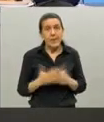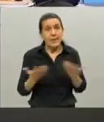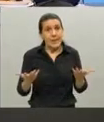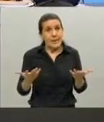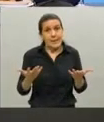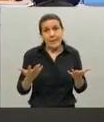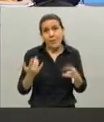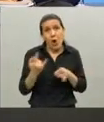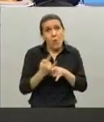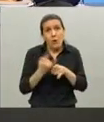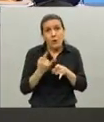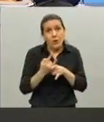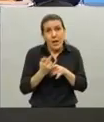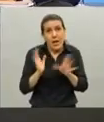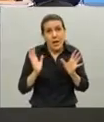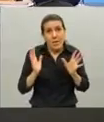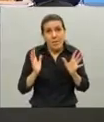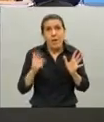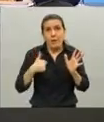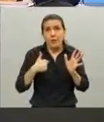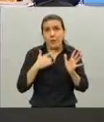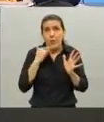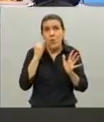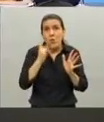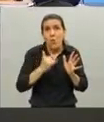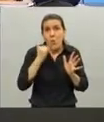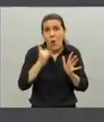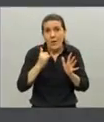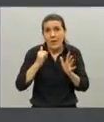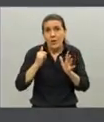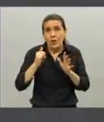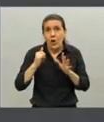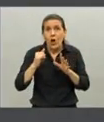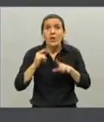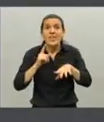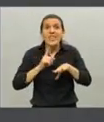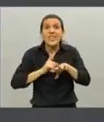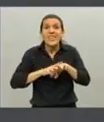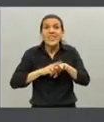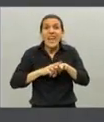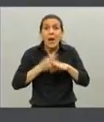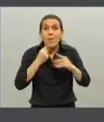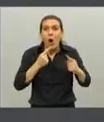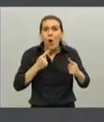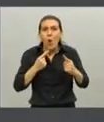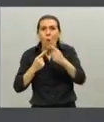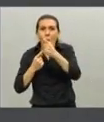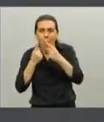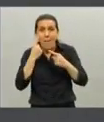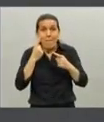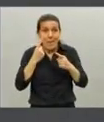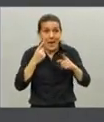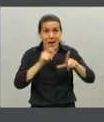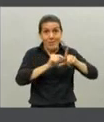Como siempre usamos, les sigo contando el tiempo de duplicación y acá se ve lo que ha pasado. Miren,